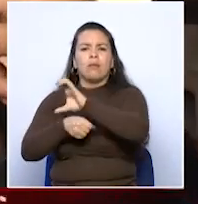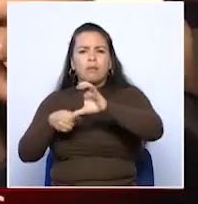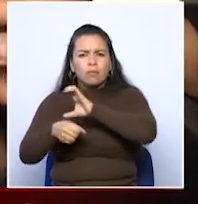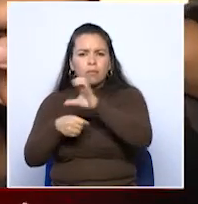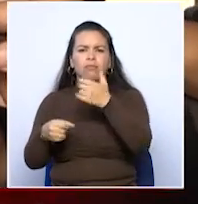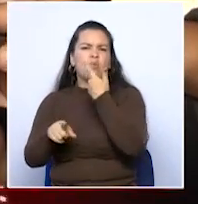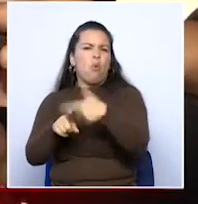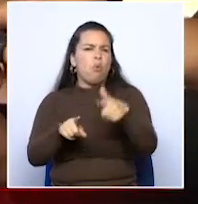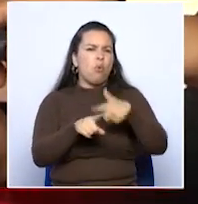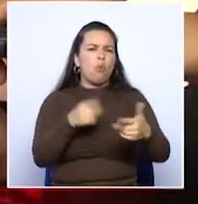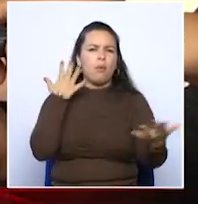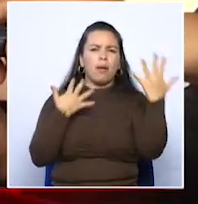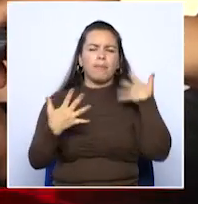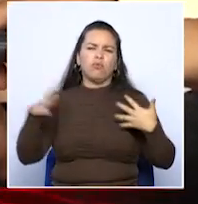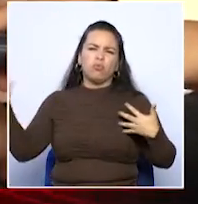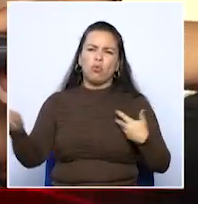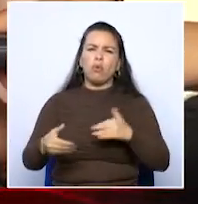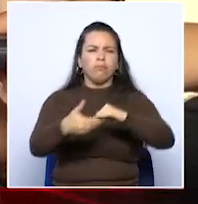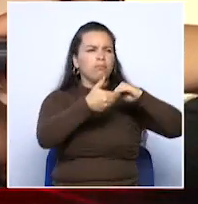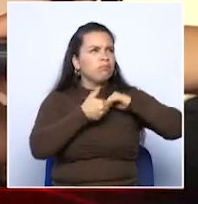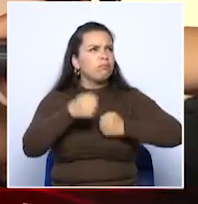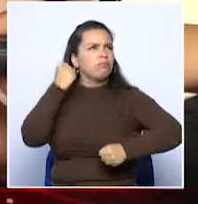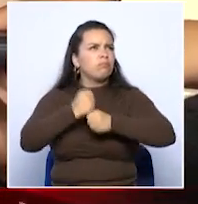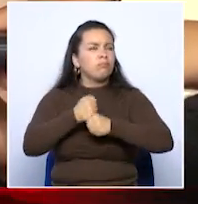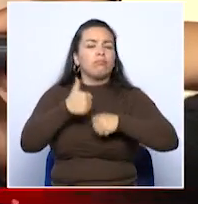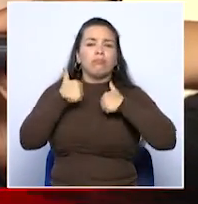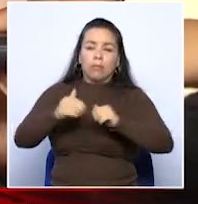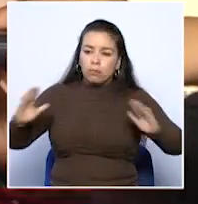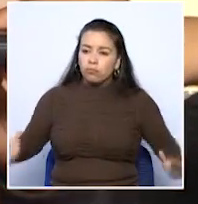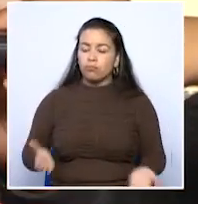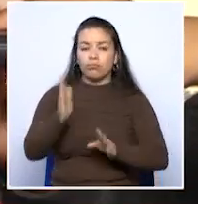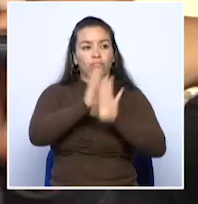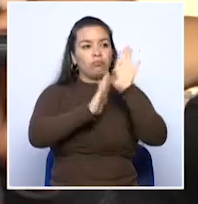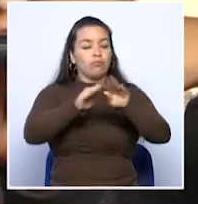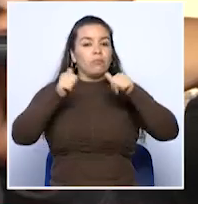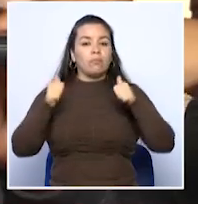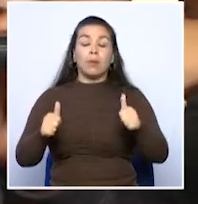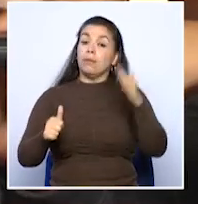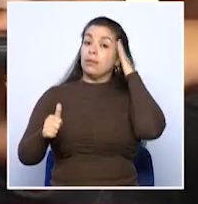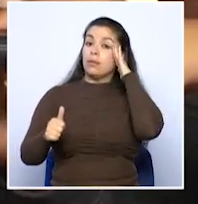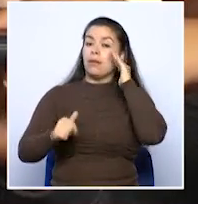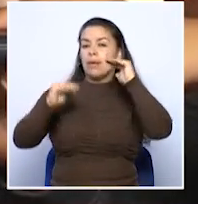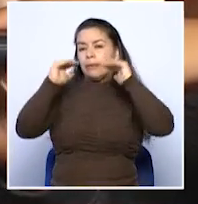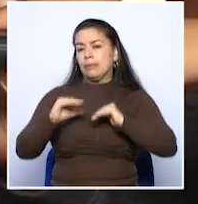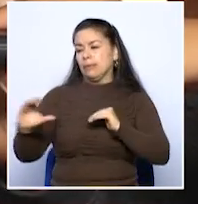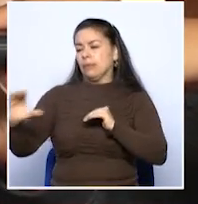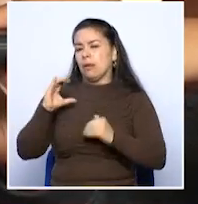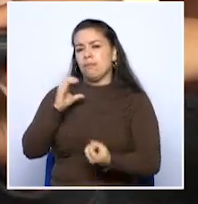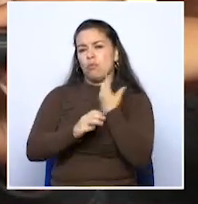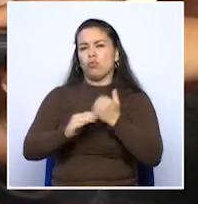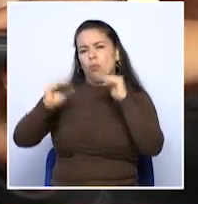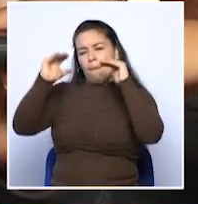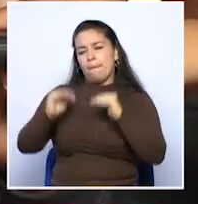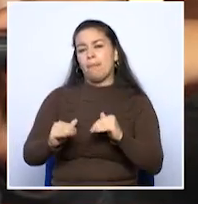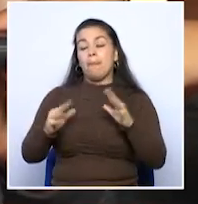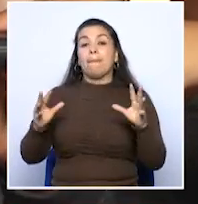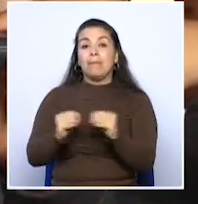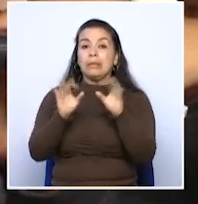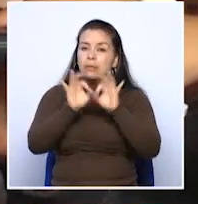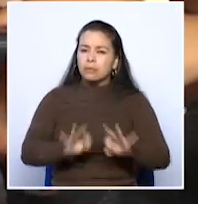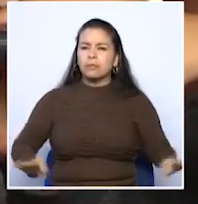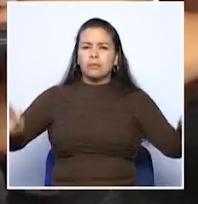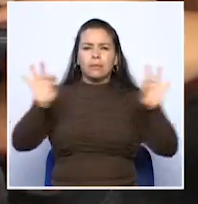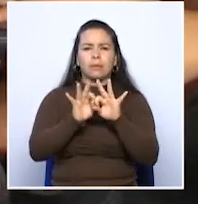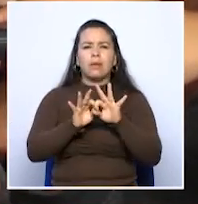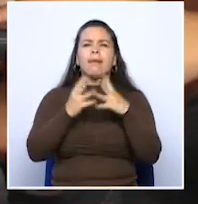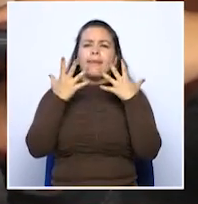Estamos trabajando para que nuestros campesinos produzcan con más efectividad, a menos precio y un mejor producto, pero también lo más importante